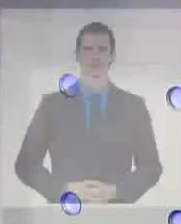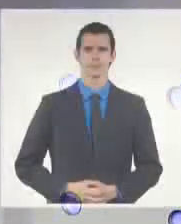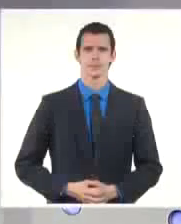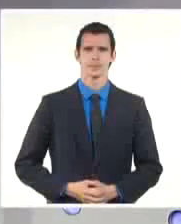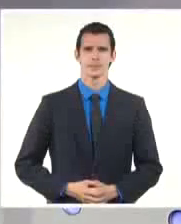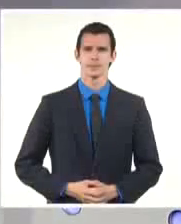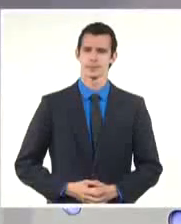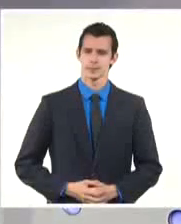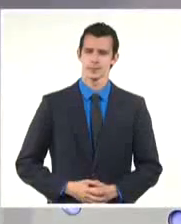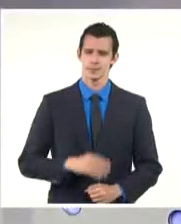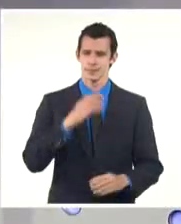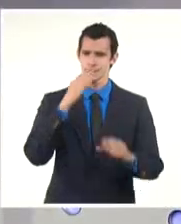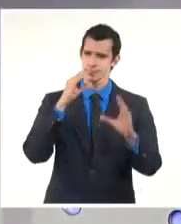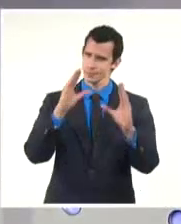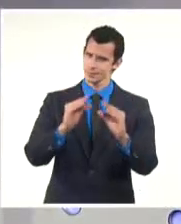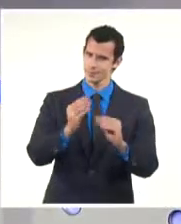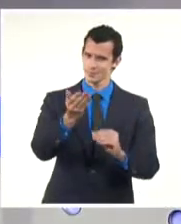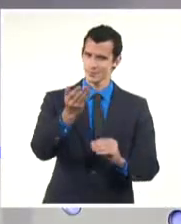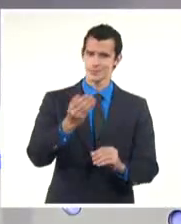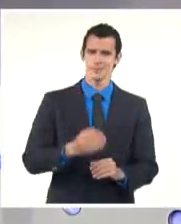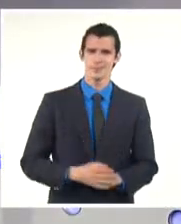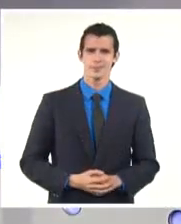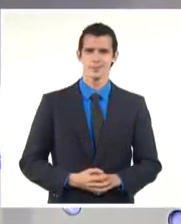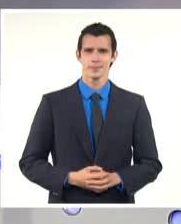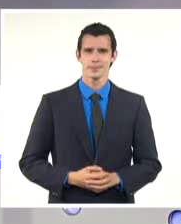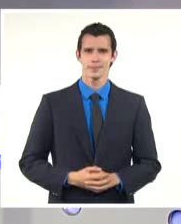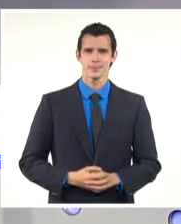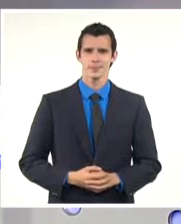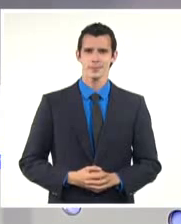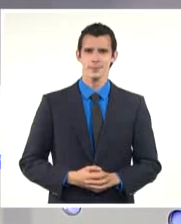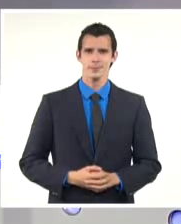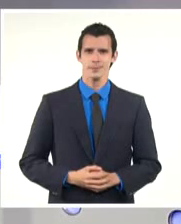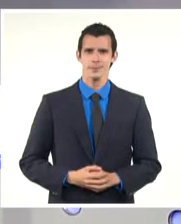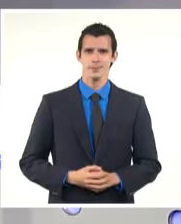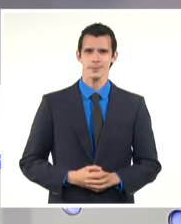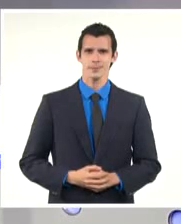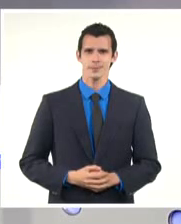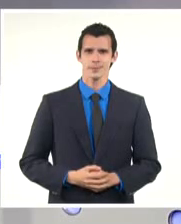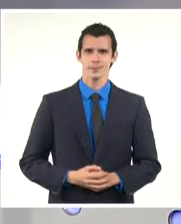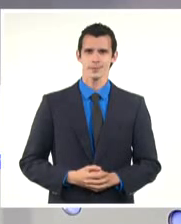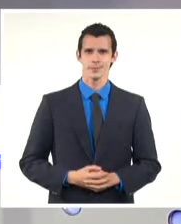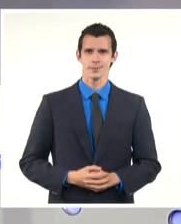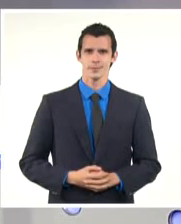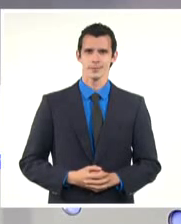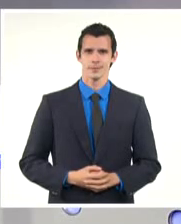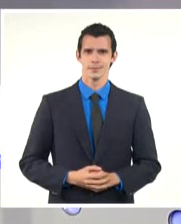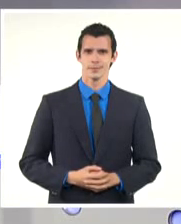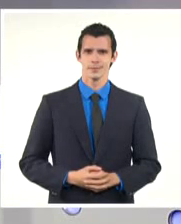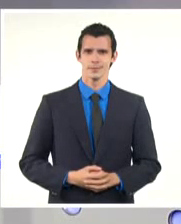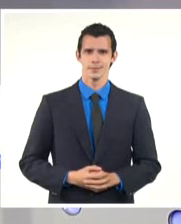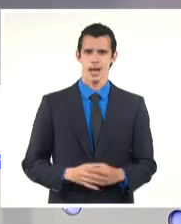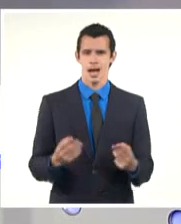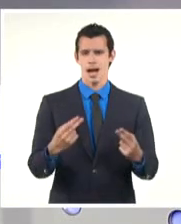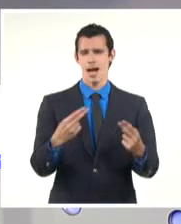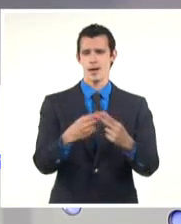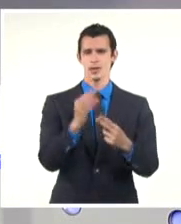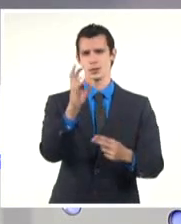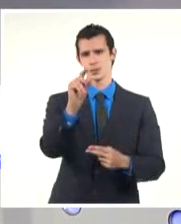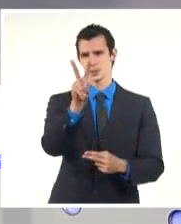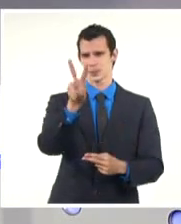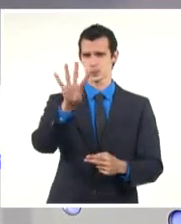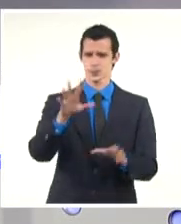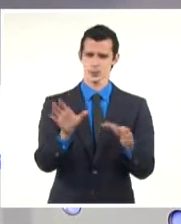Muy buenas noches. El comité organizador de la vigésimo quinta edición de la Feria Internacional Cuba Disco dos mil